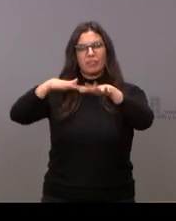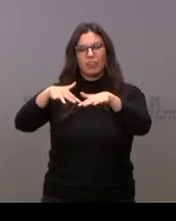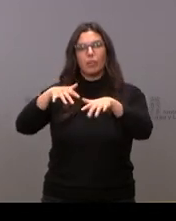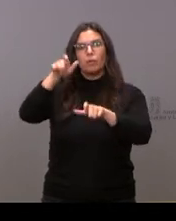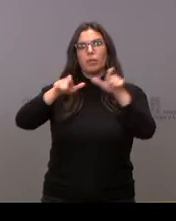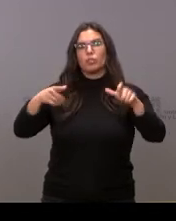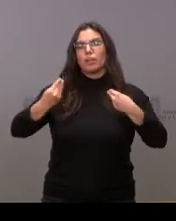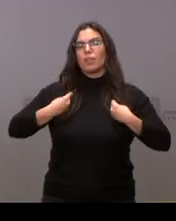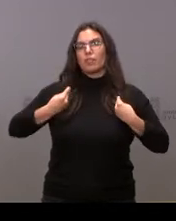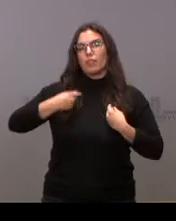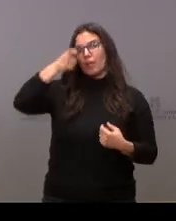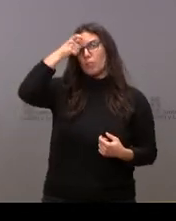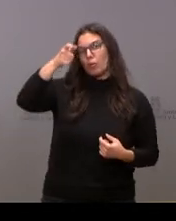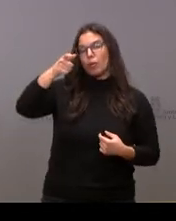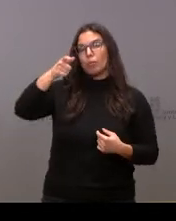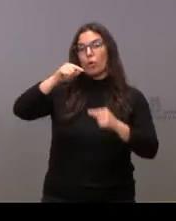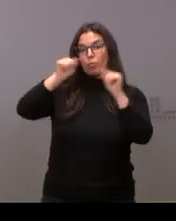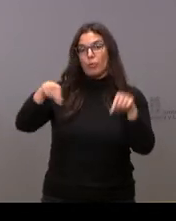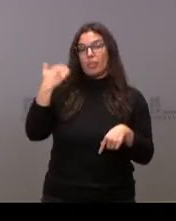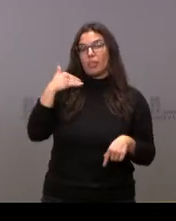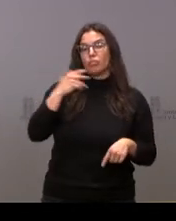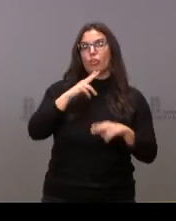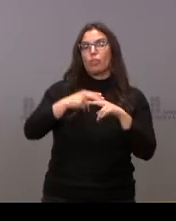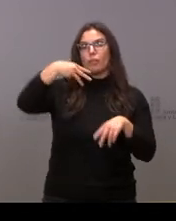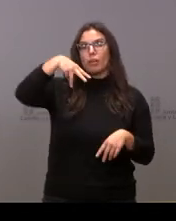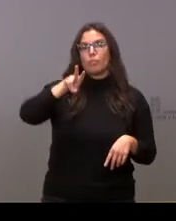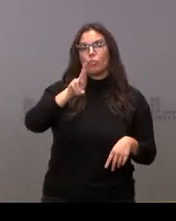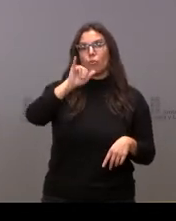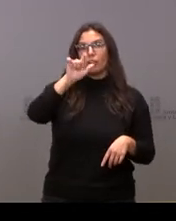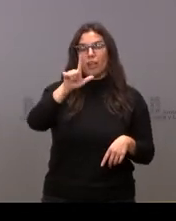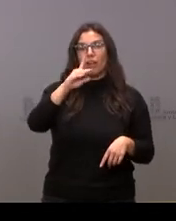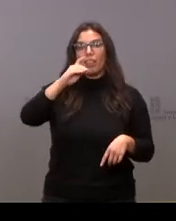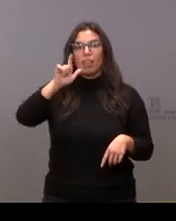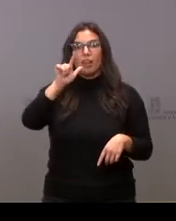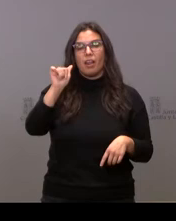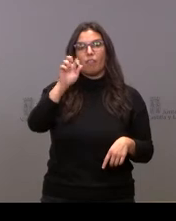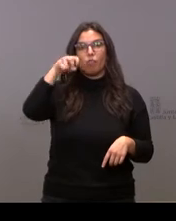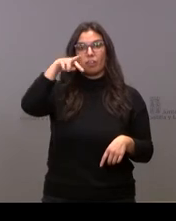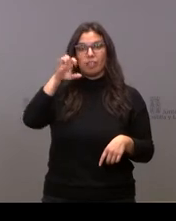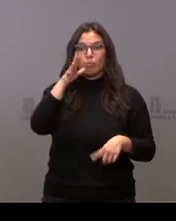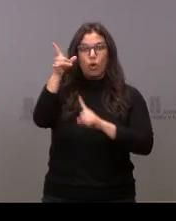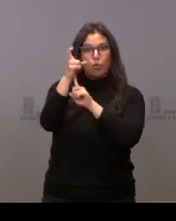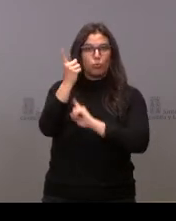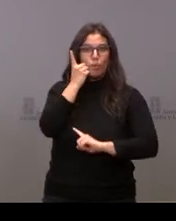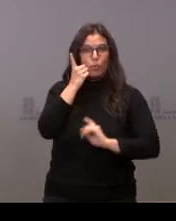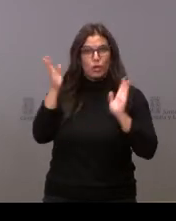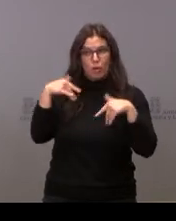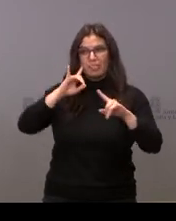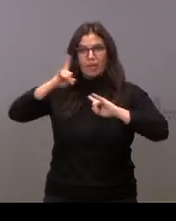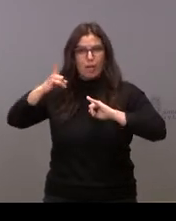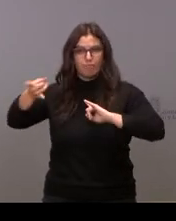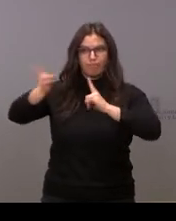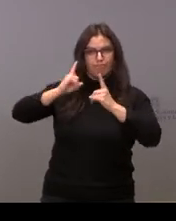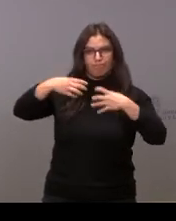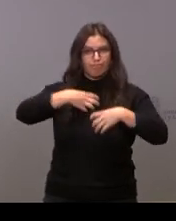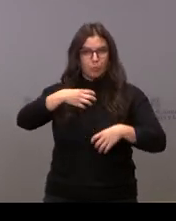Muriel de la Fuente, de un pueblo de aquí de Soria, porque no tienen cobertura de voz, es decir, no pueden llamar por teléfono y por lo tanto